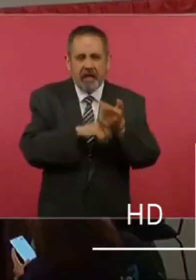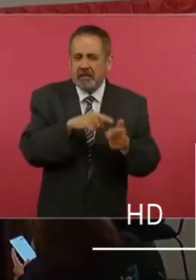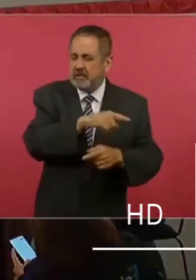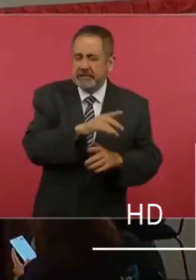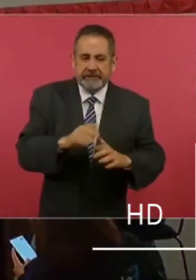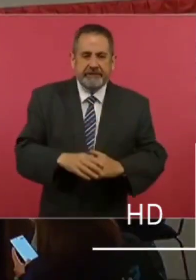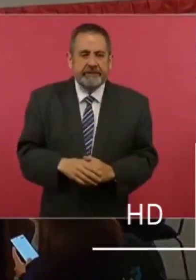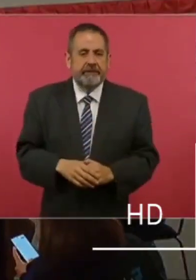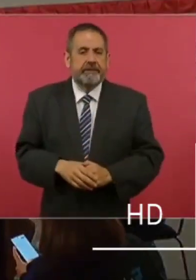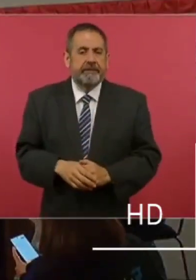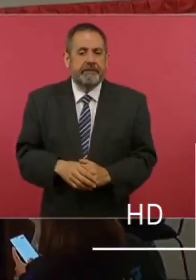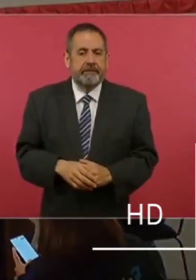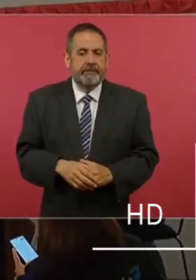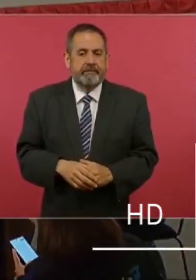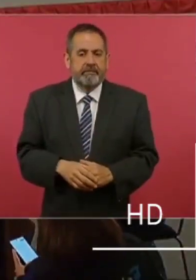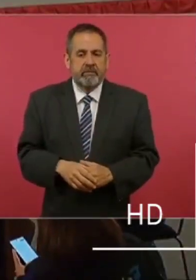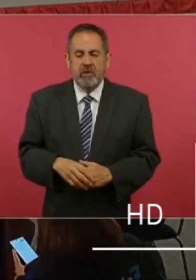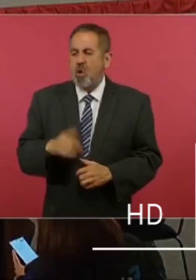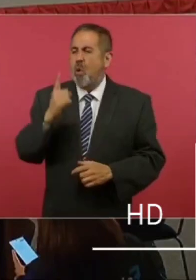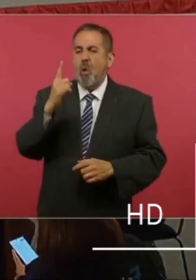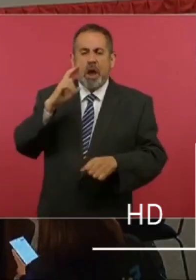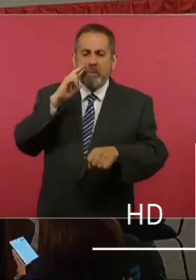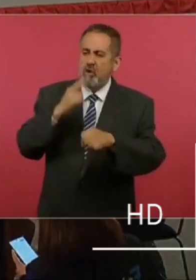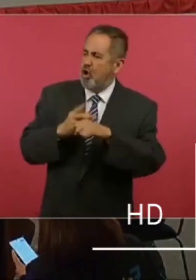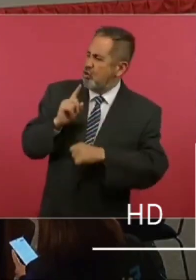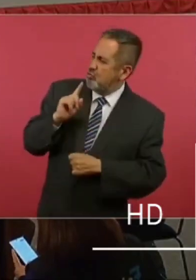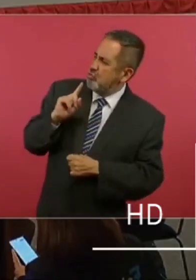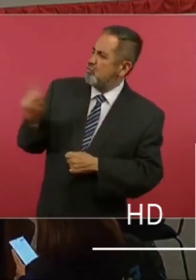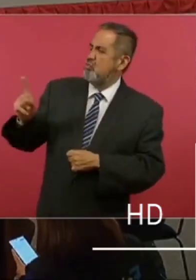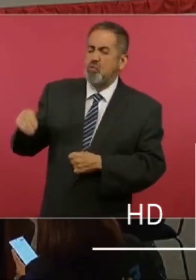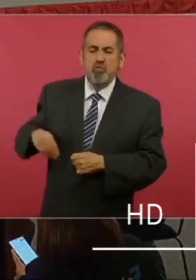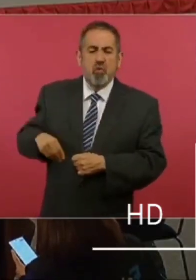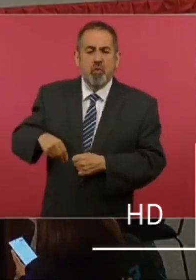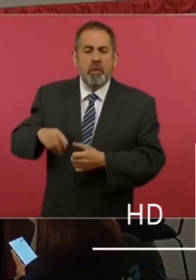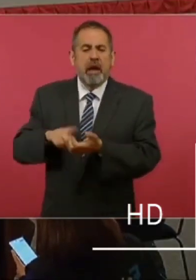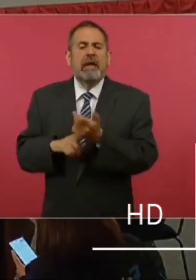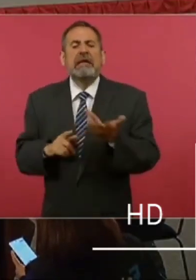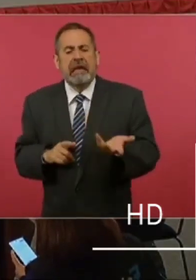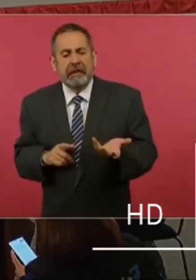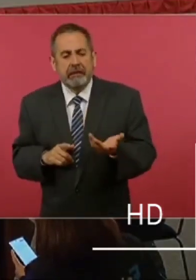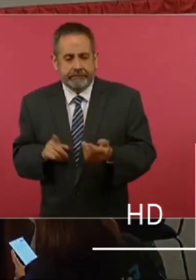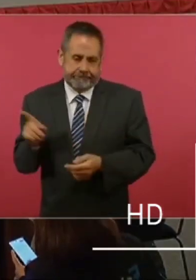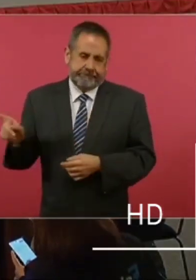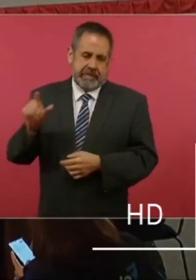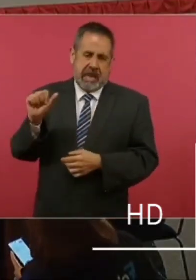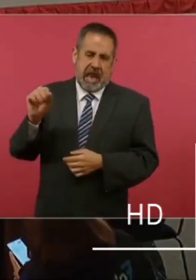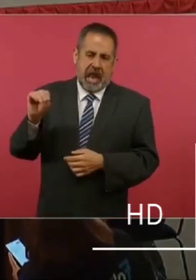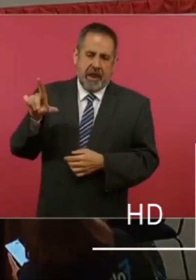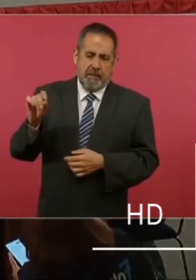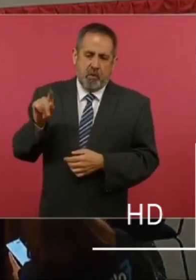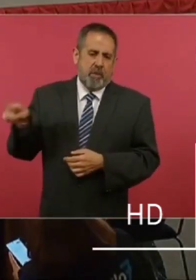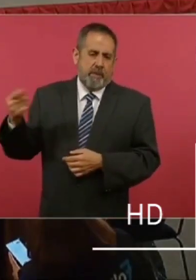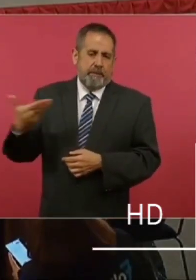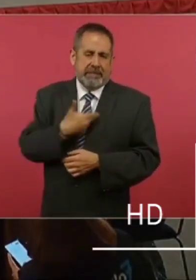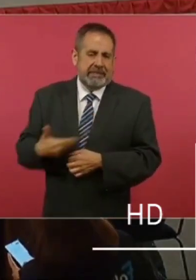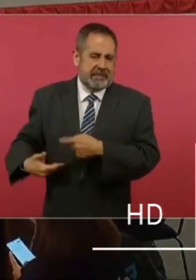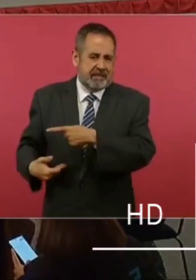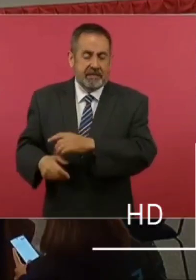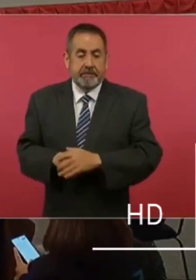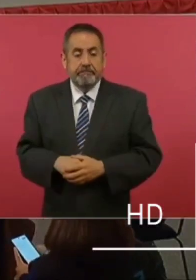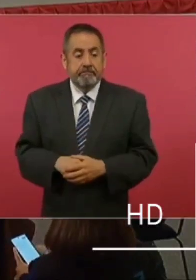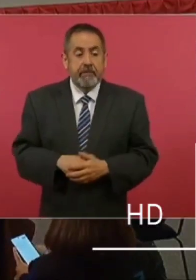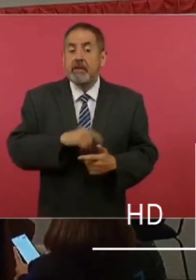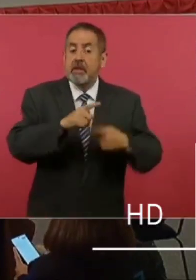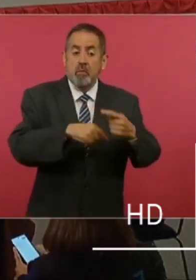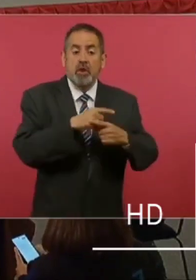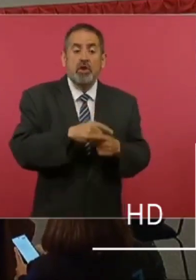discurso. Solo habría un responsable, refiriéndose al jefe del Ejecutivo Federal. El periodista Joaquín